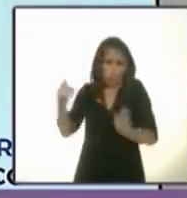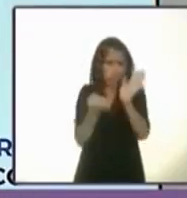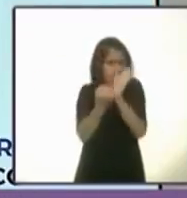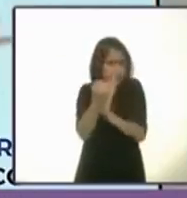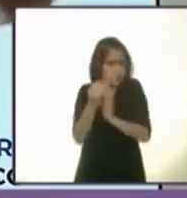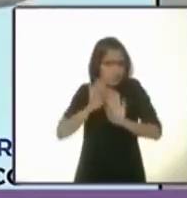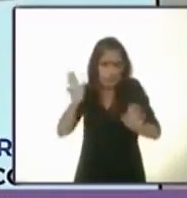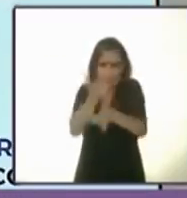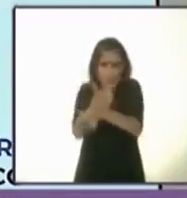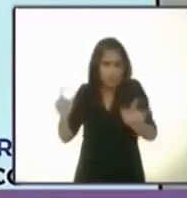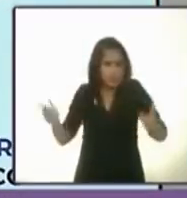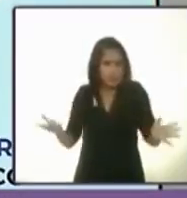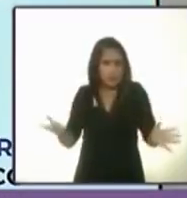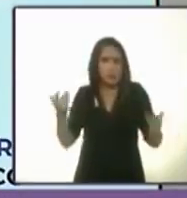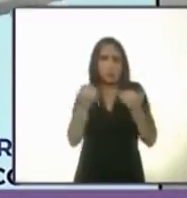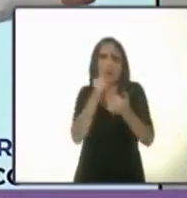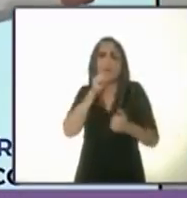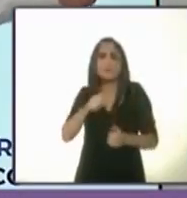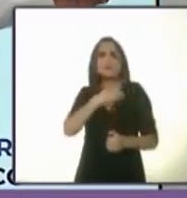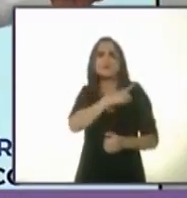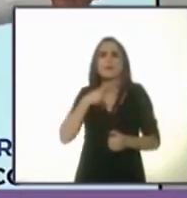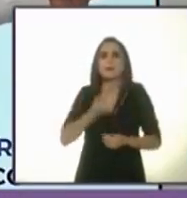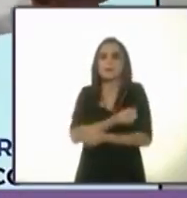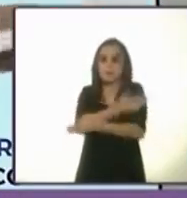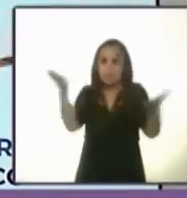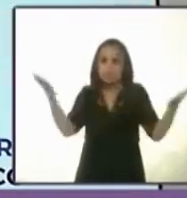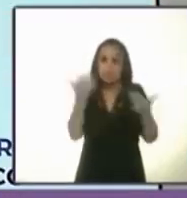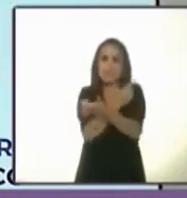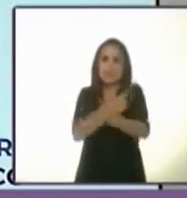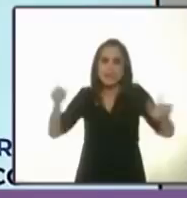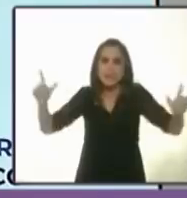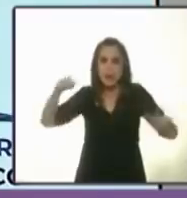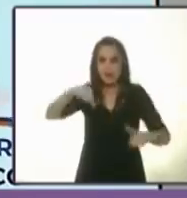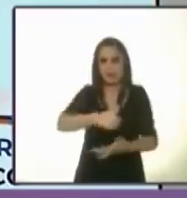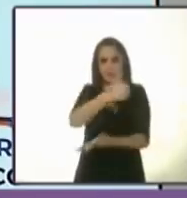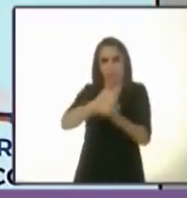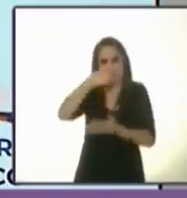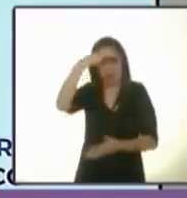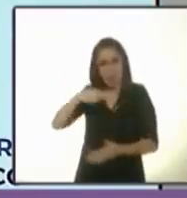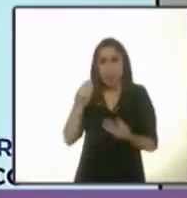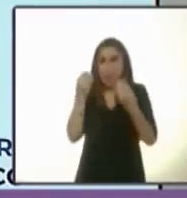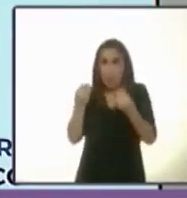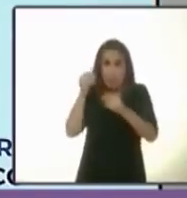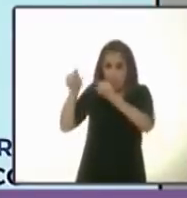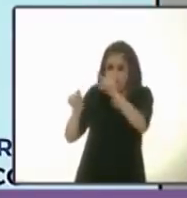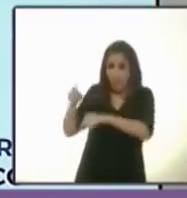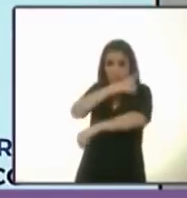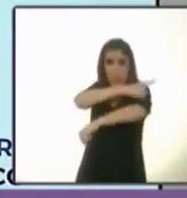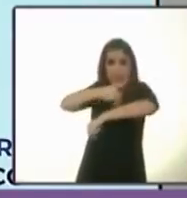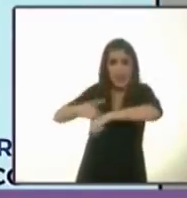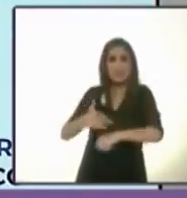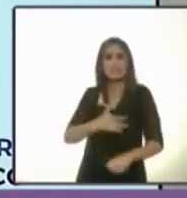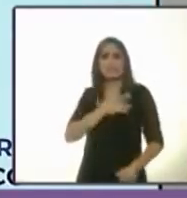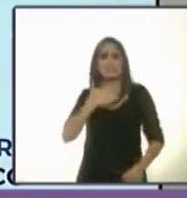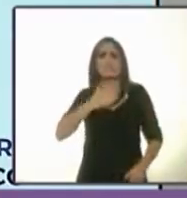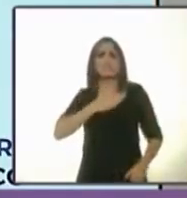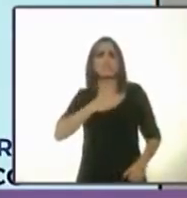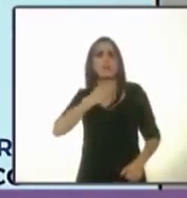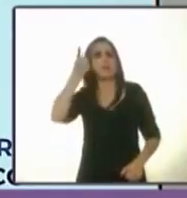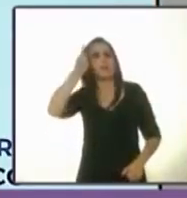Y la tercera, vamos a restaurar las libertades en la ciudad de México. Actualmente en muchas delegaciones se sienten dueños